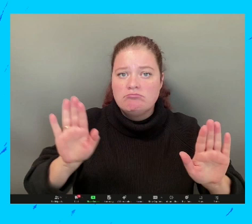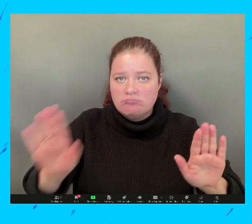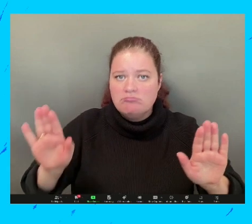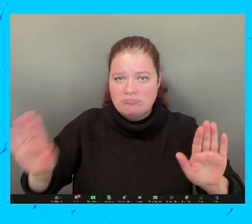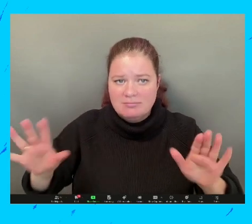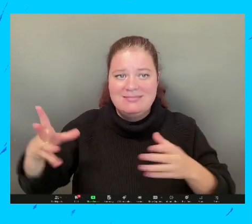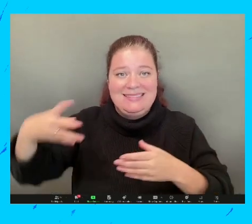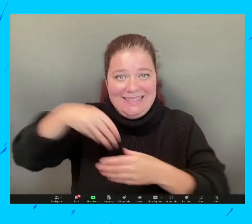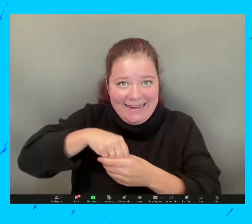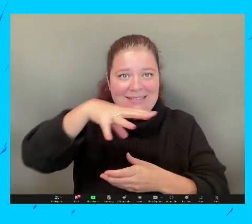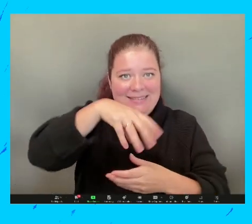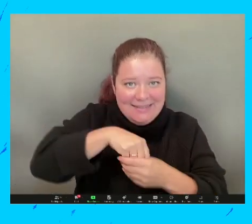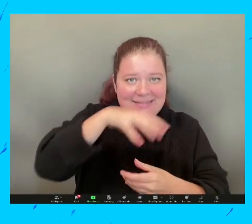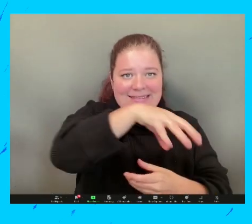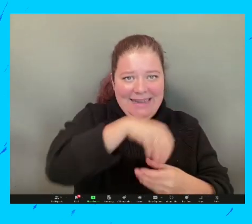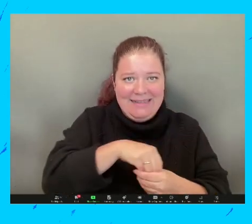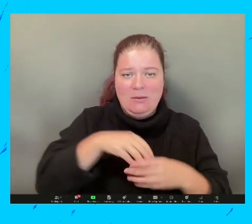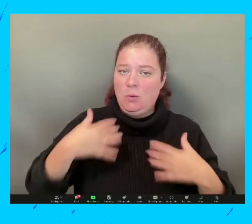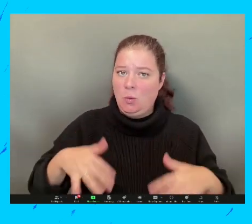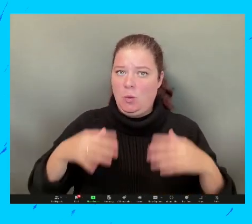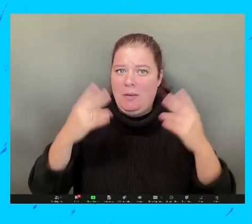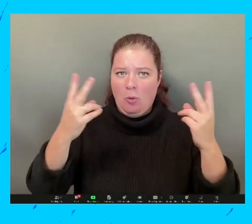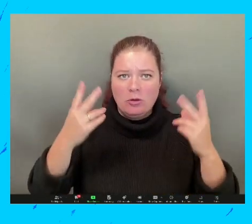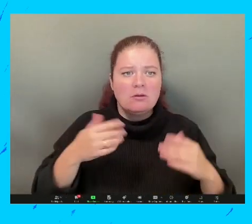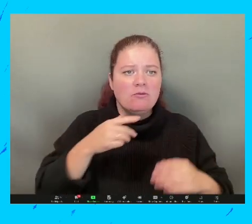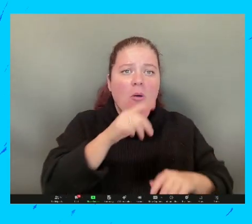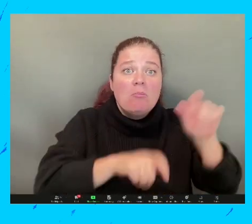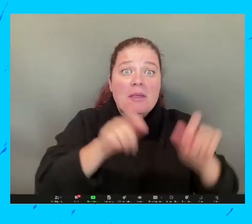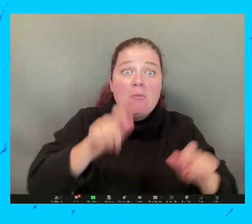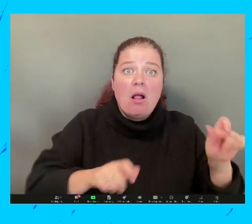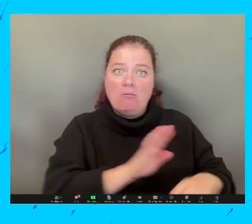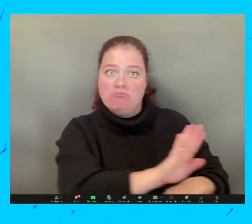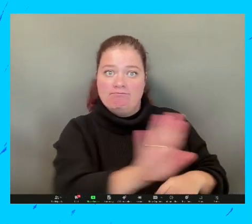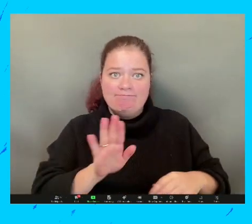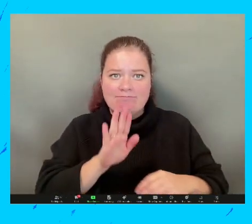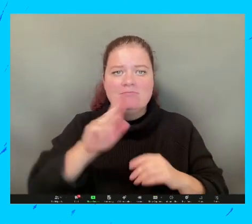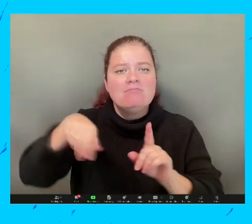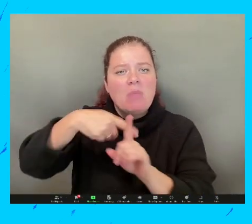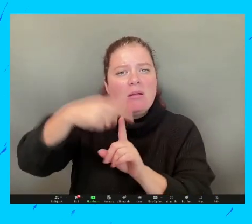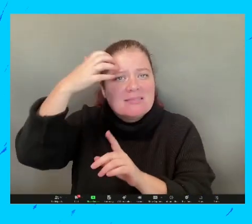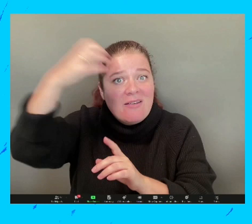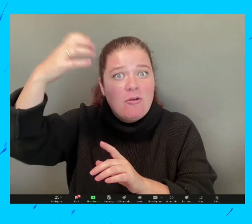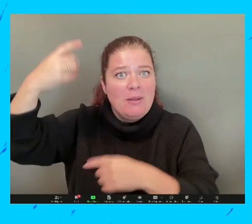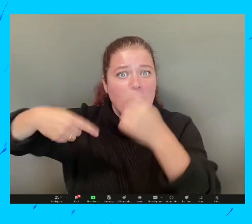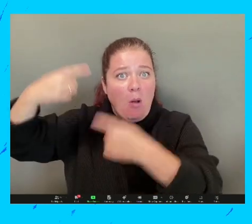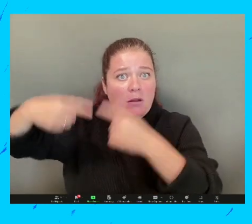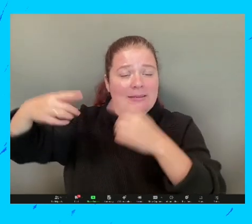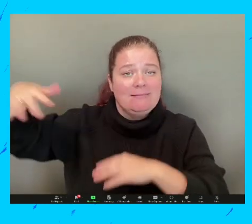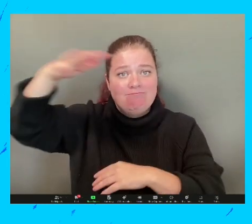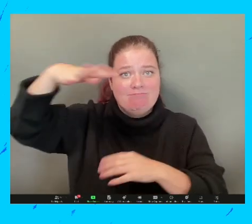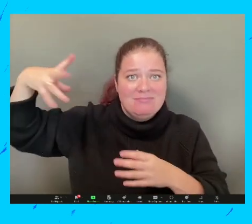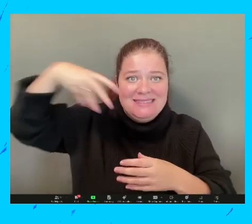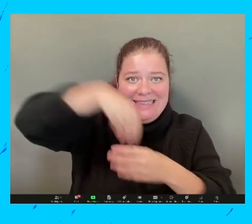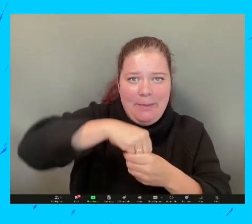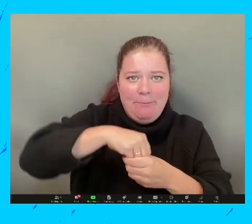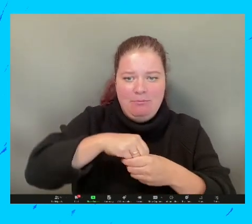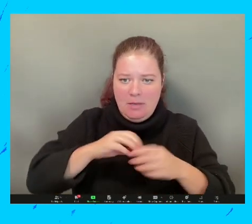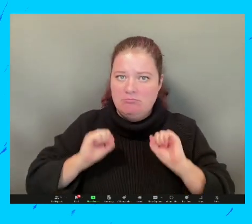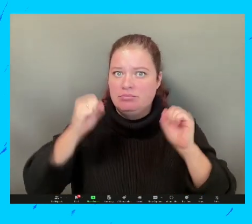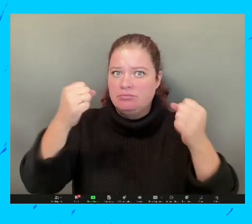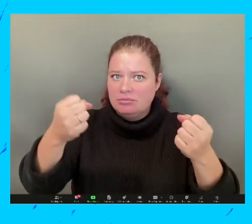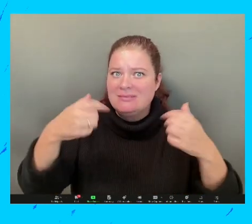involucrados. Necesitamos a los padres, a los jóvenes, a los líderes políticos. Tenemos que